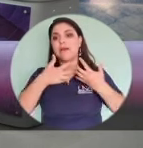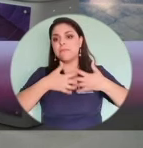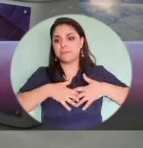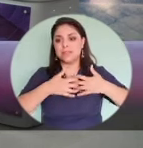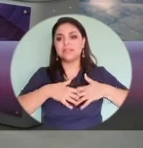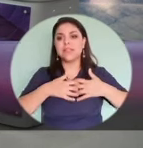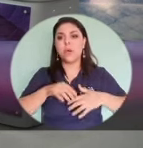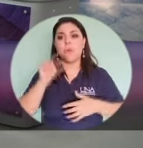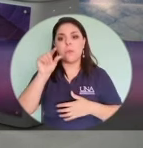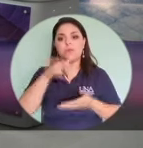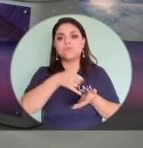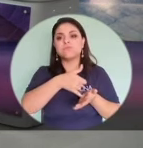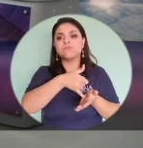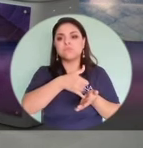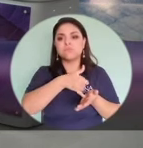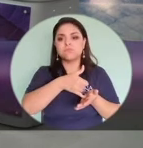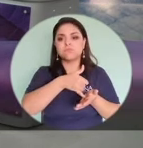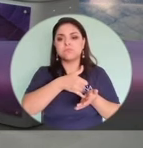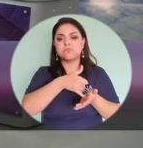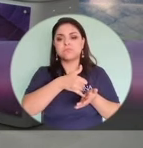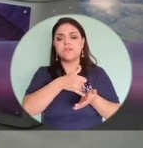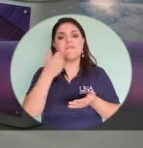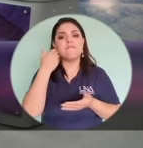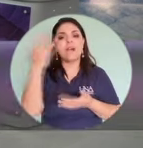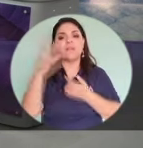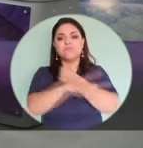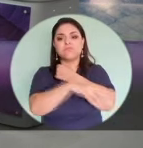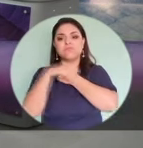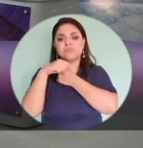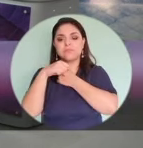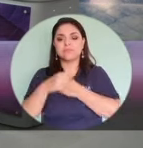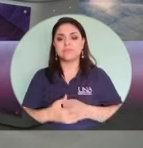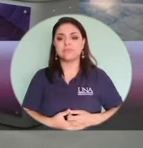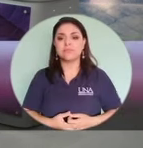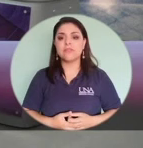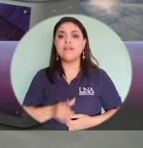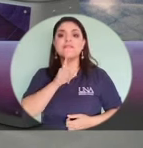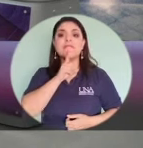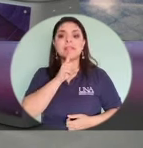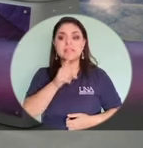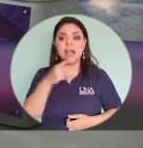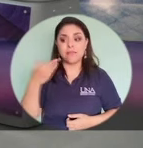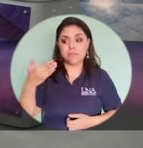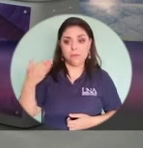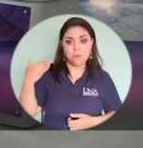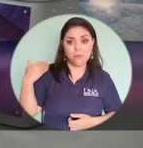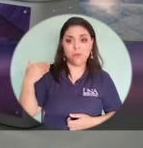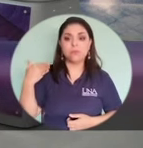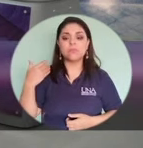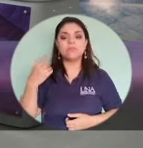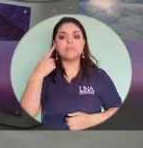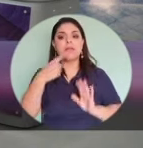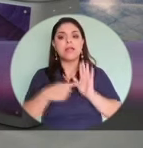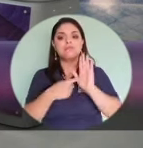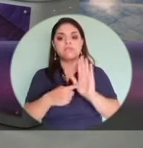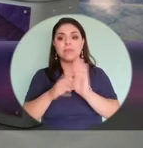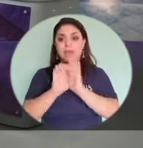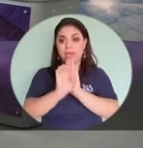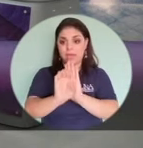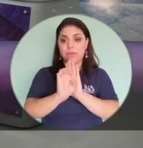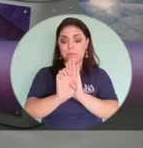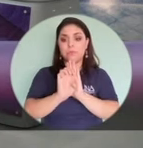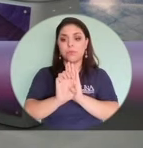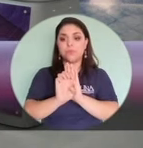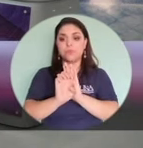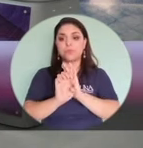exponiéndose a ser vulnerada fácilmente. De hecho, recientemente, para poner ejemplo de estos últimos